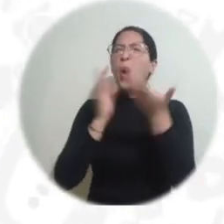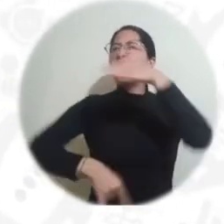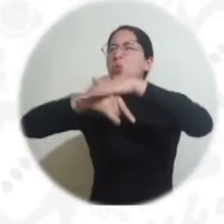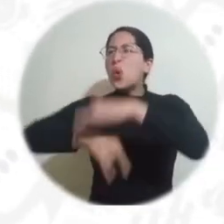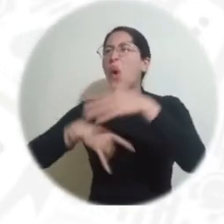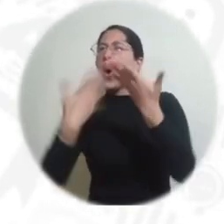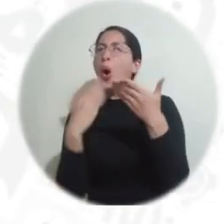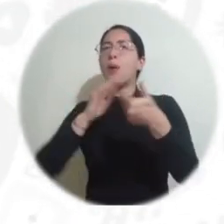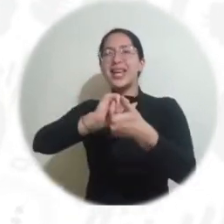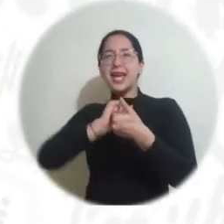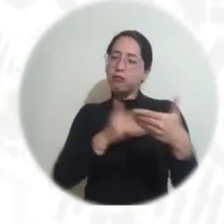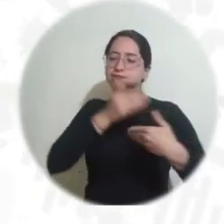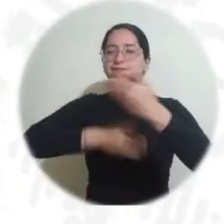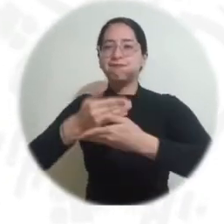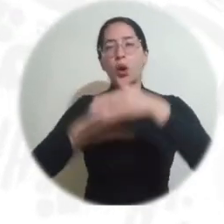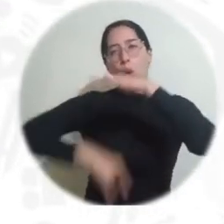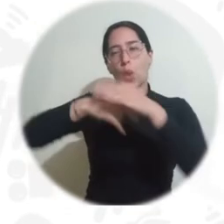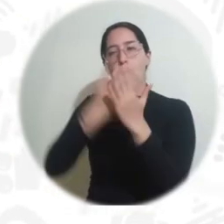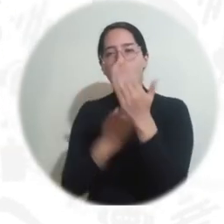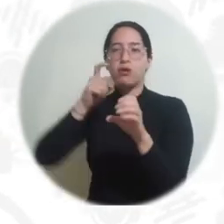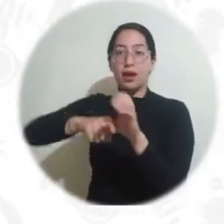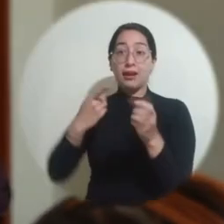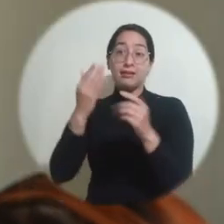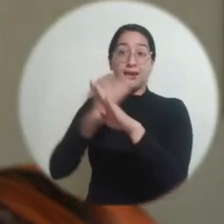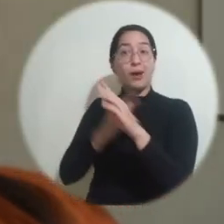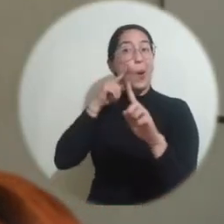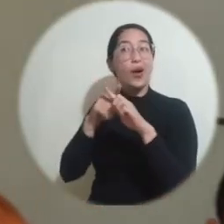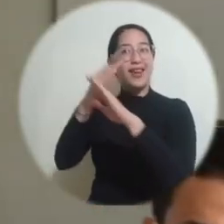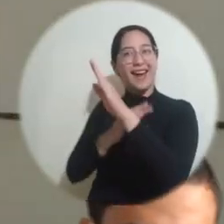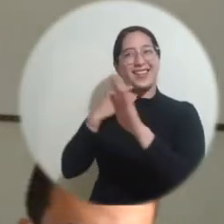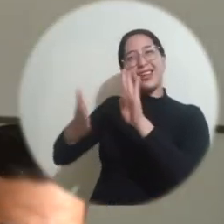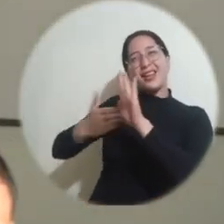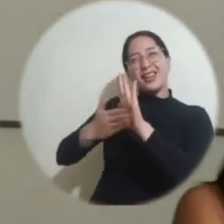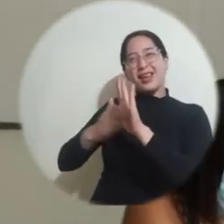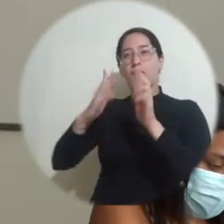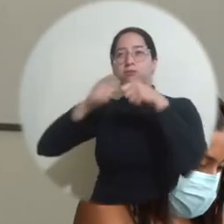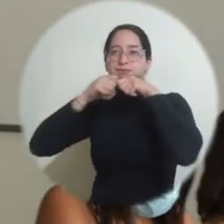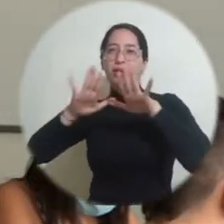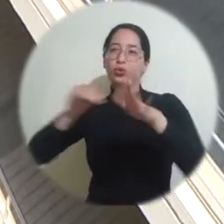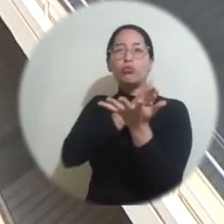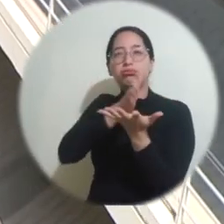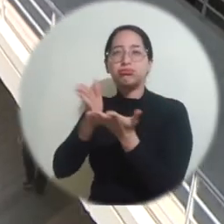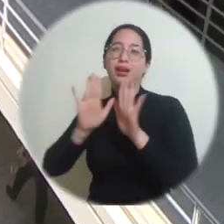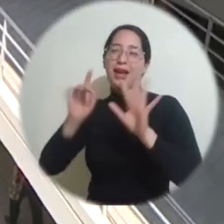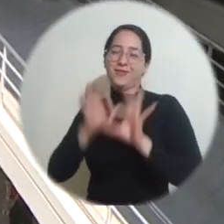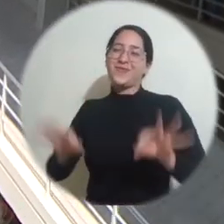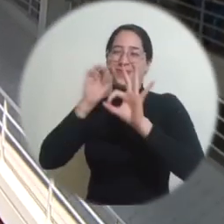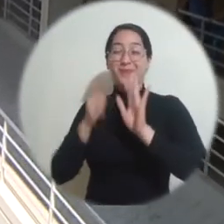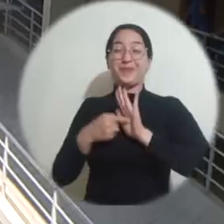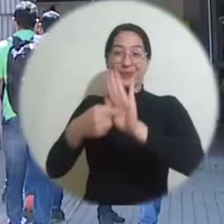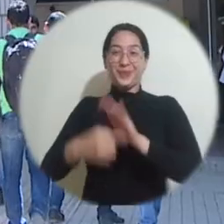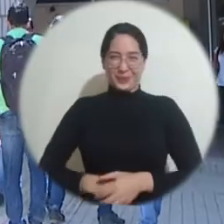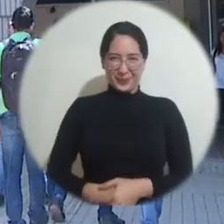para la consulta de información, registro de datos personales, hoja de vida y documentación en aras de cumplir con los principios que rigen el